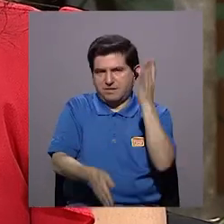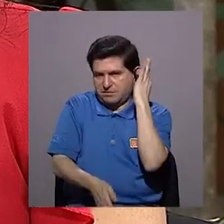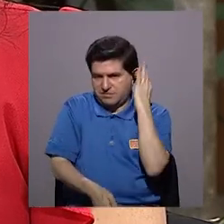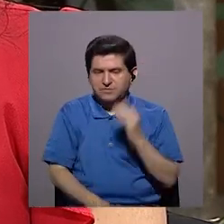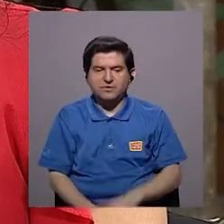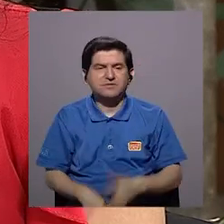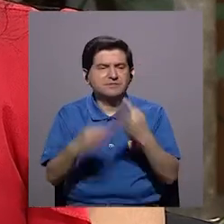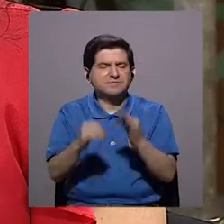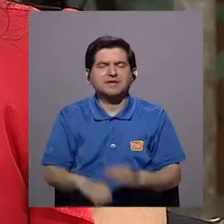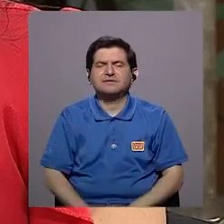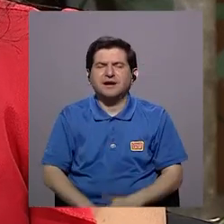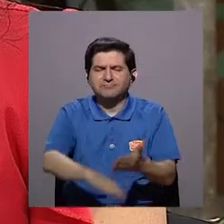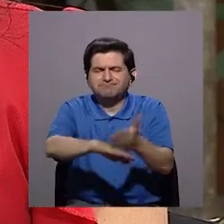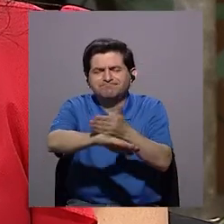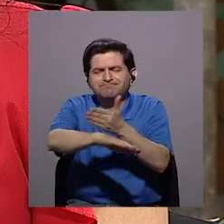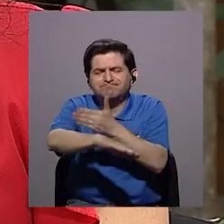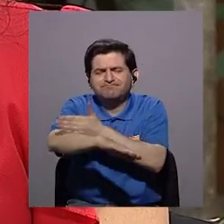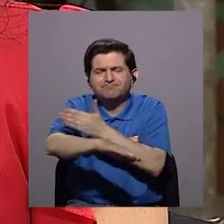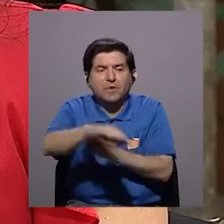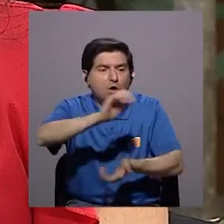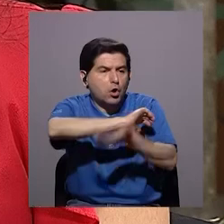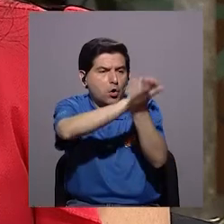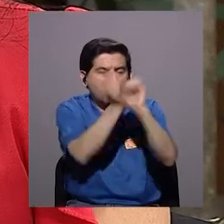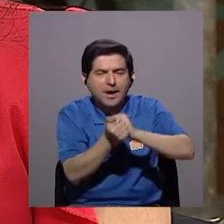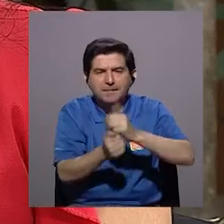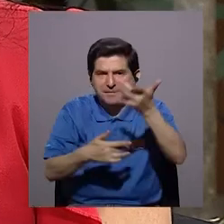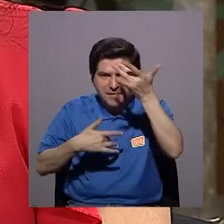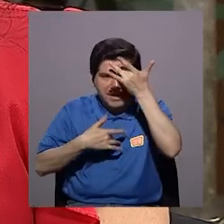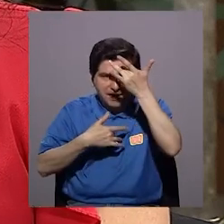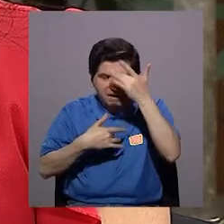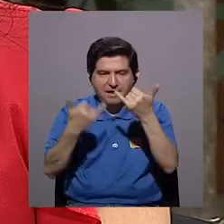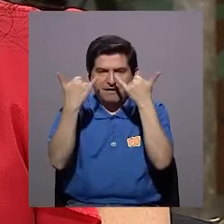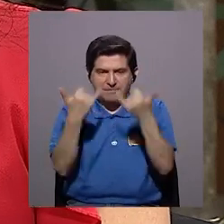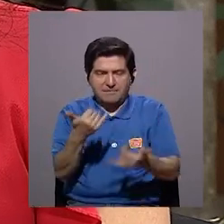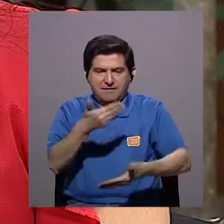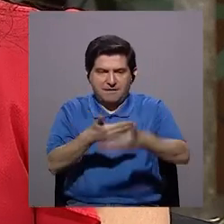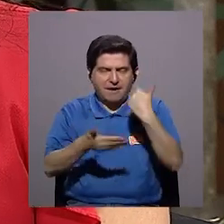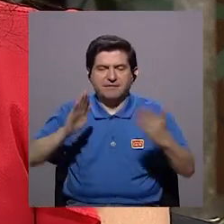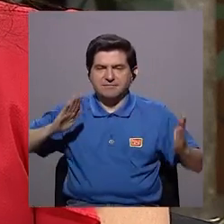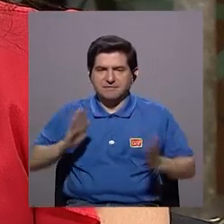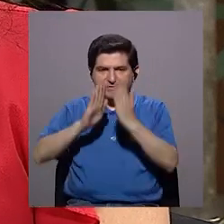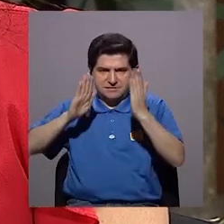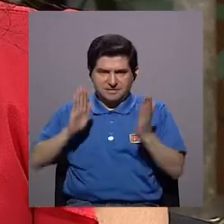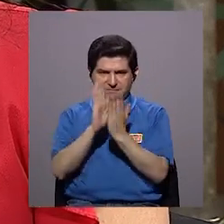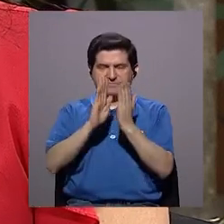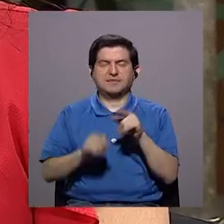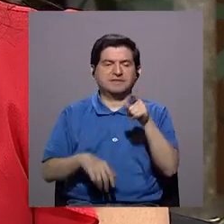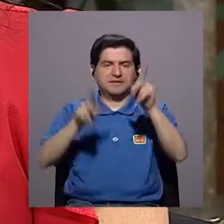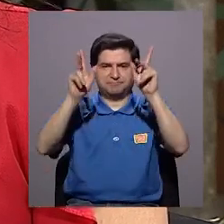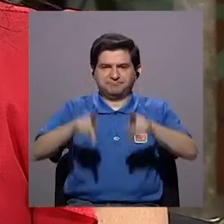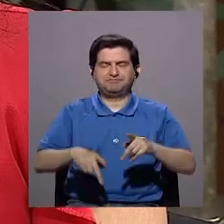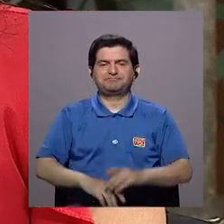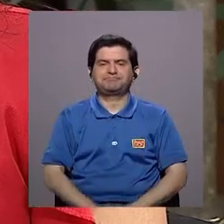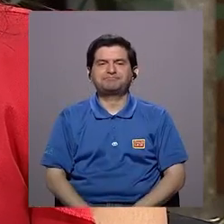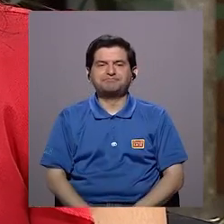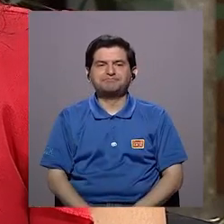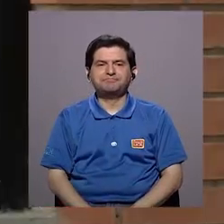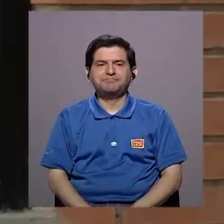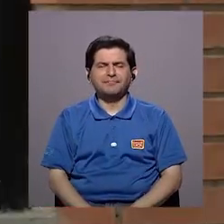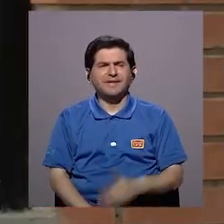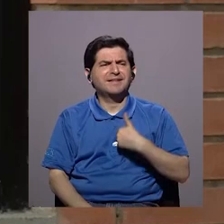ginecológico con el fin de mejorar o de revertir esa patología a la cual estamos enfrentándonos con esa paciente.